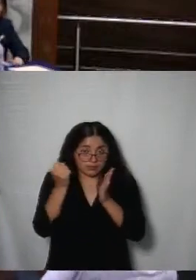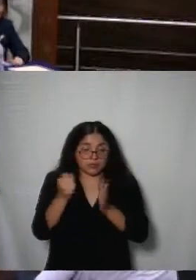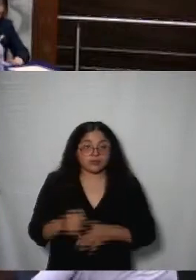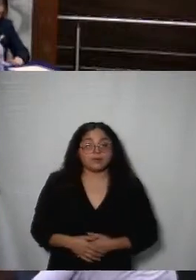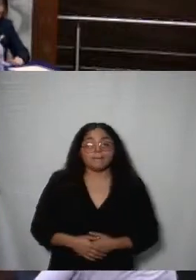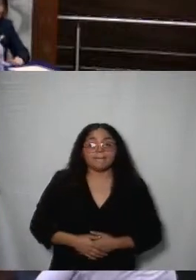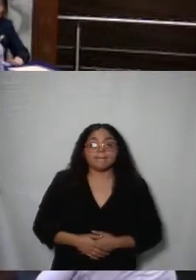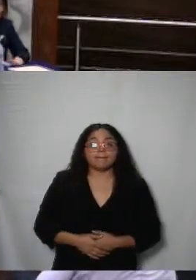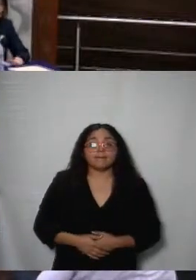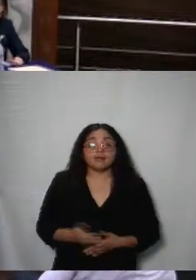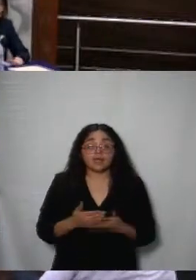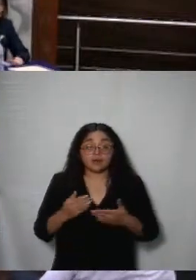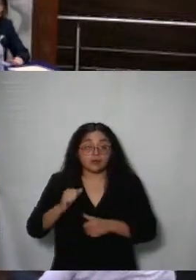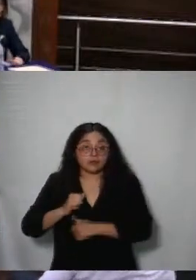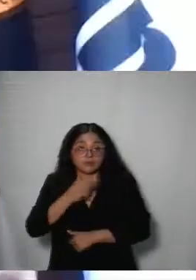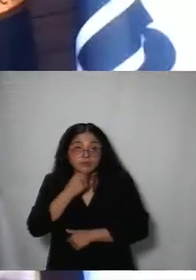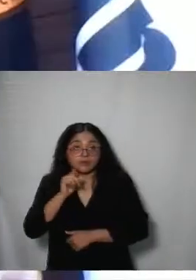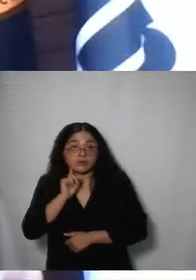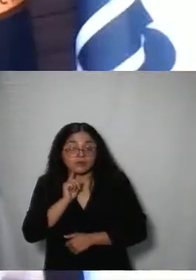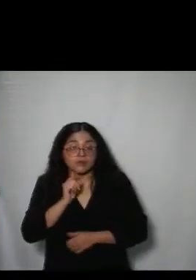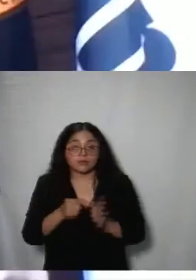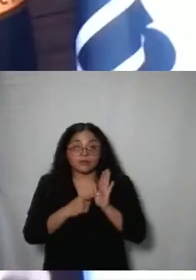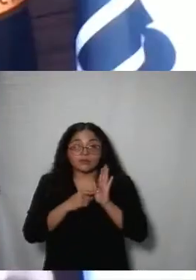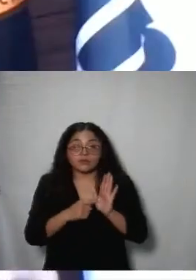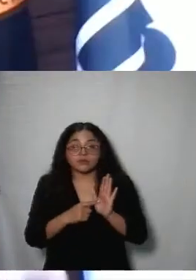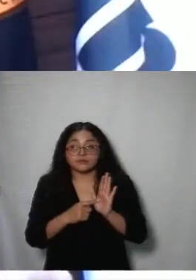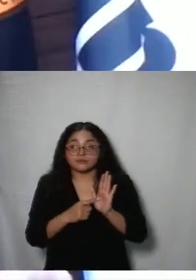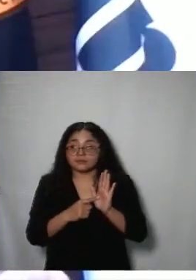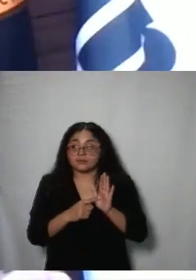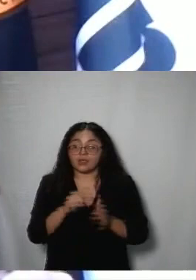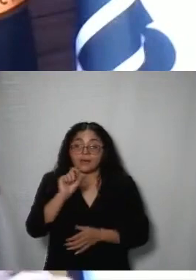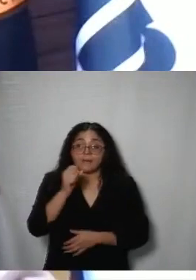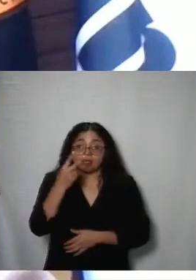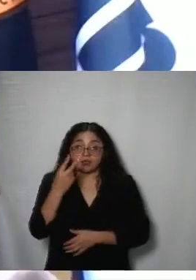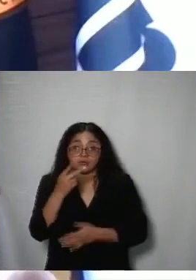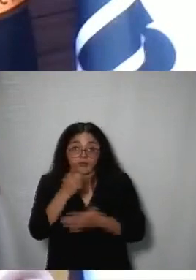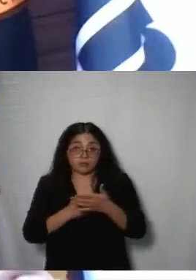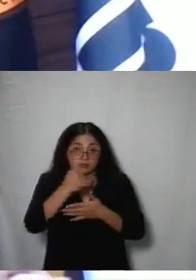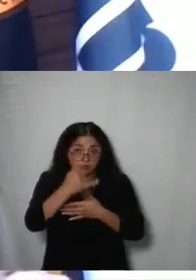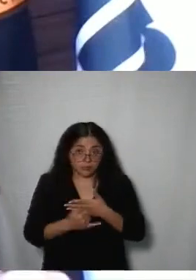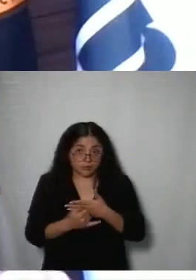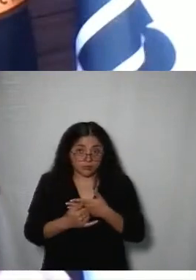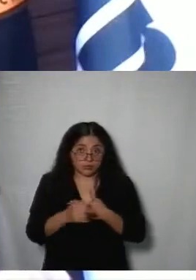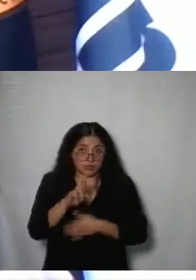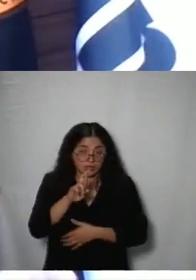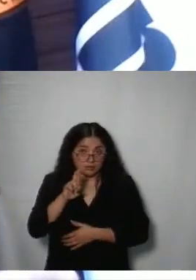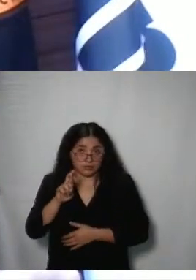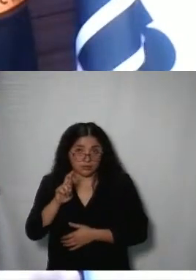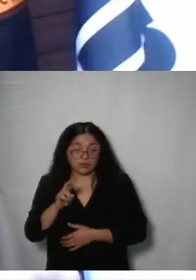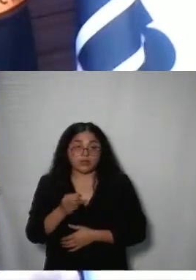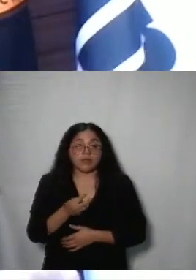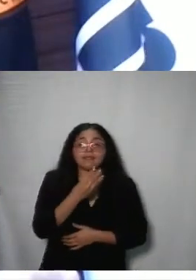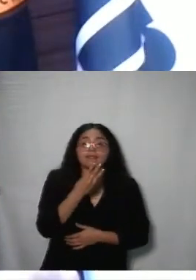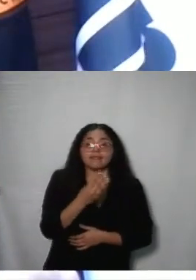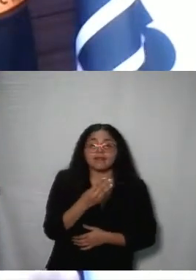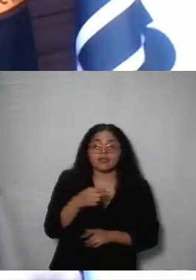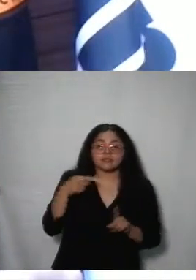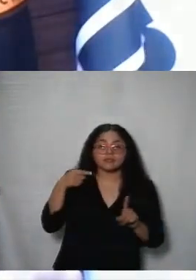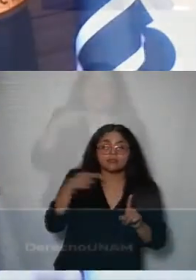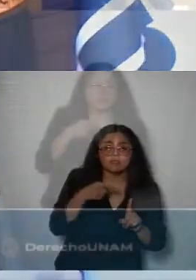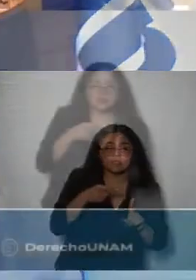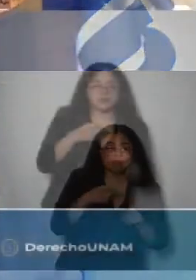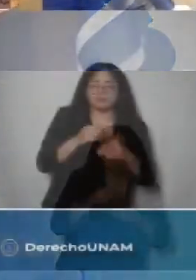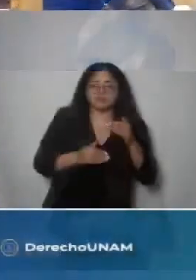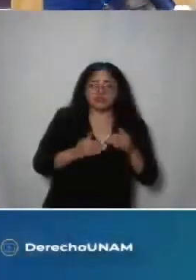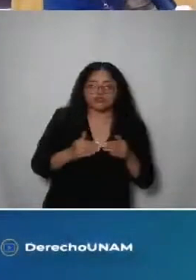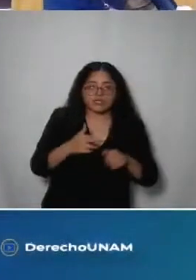presentados Comisionadas y comisionados están a su consideración 22 proyectos de resolución 3 con el sentido de